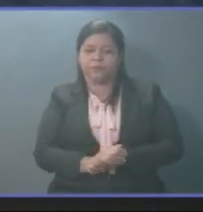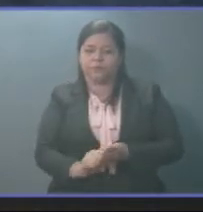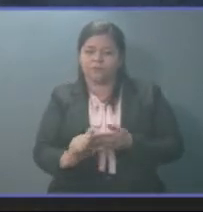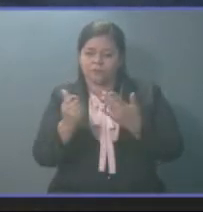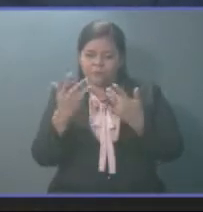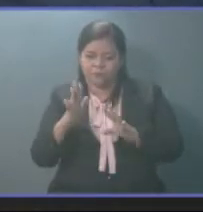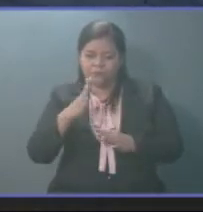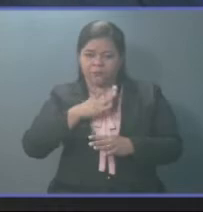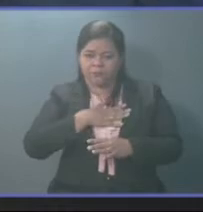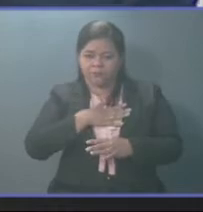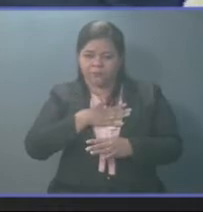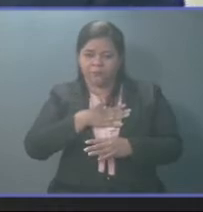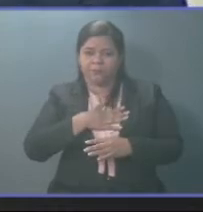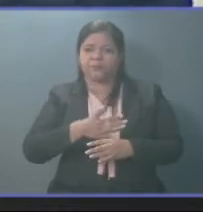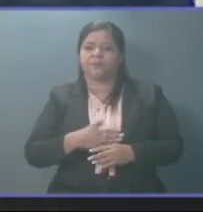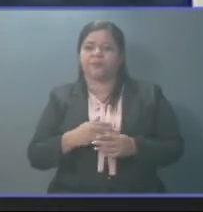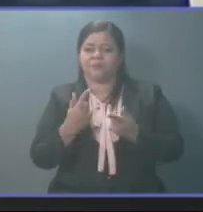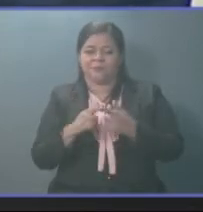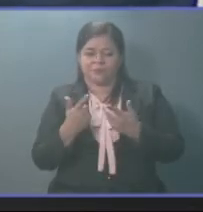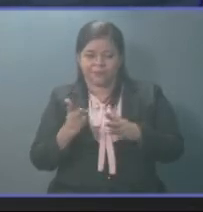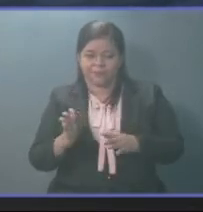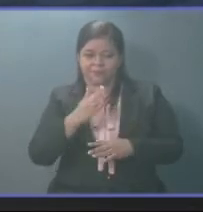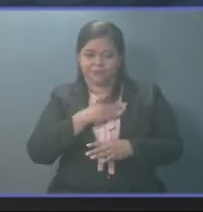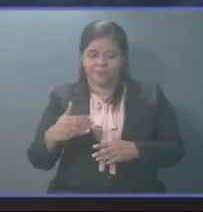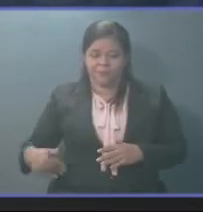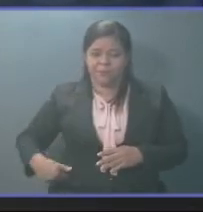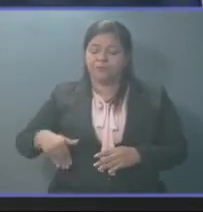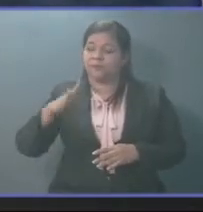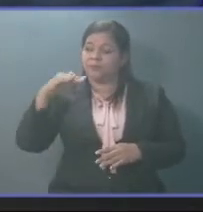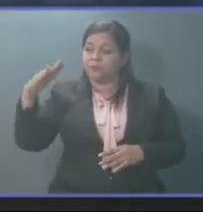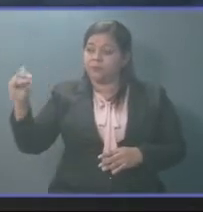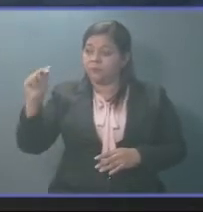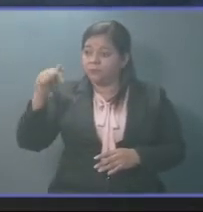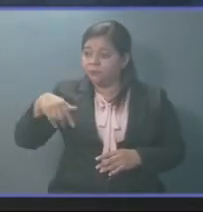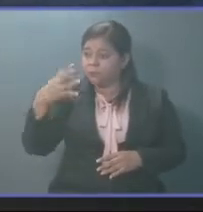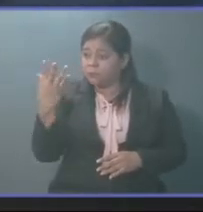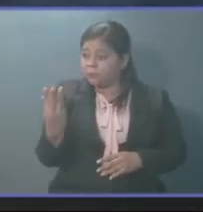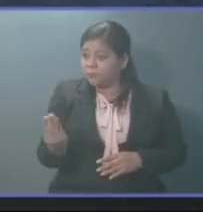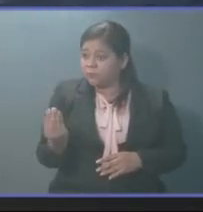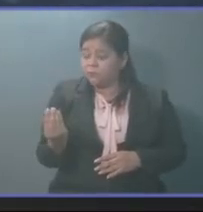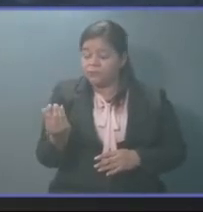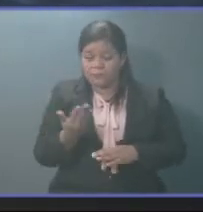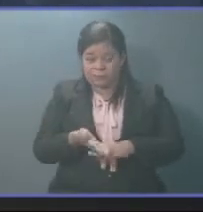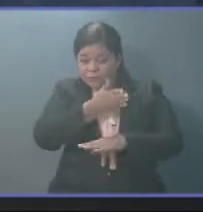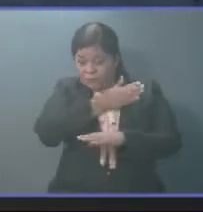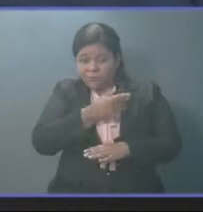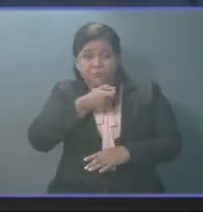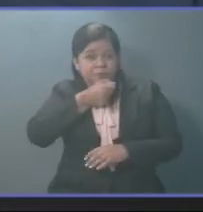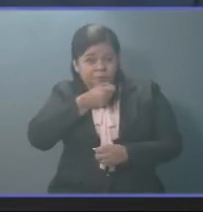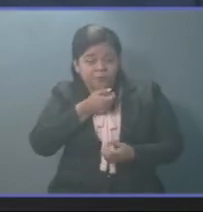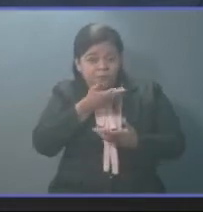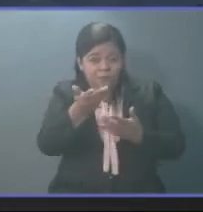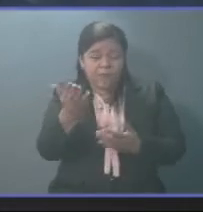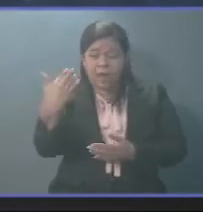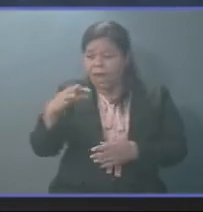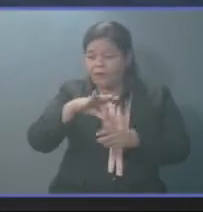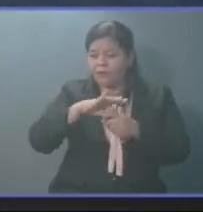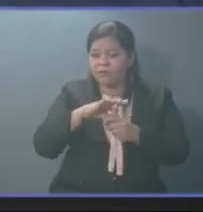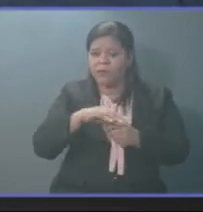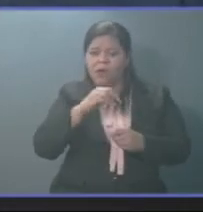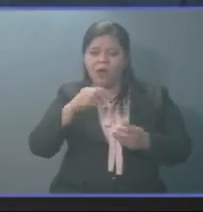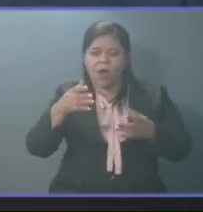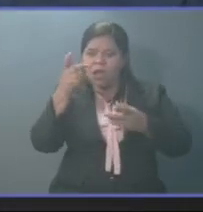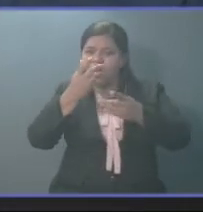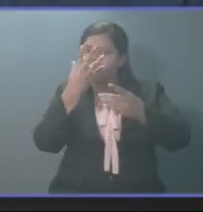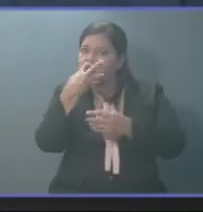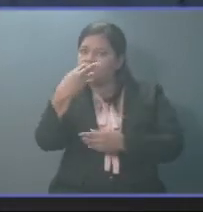y yo tengo el video donde el Presidente de la República ahora cuando andaba en campaña en la ciudad de Huachapán les ofrece que les